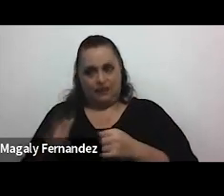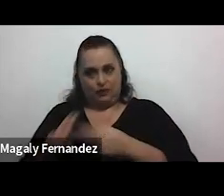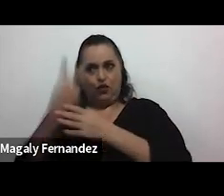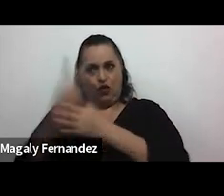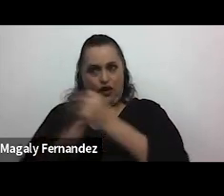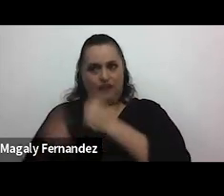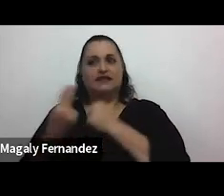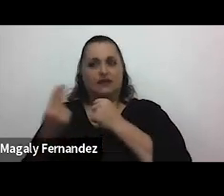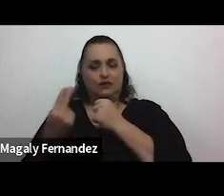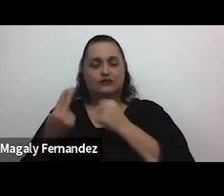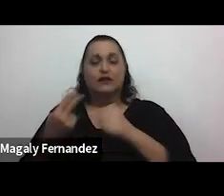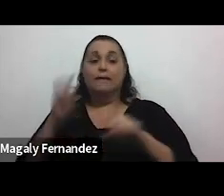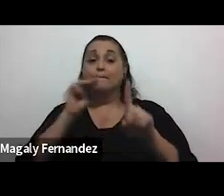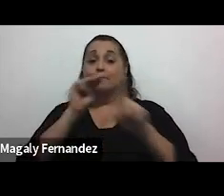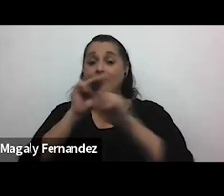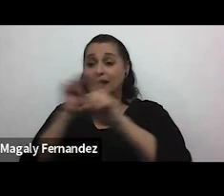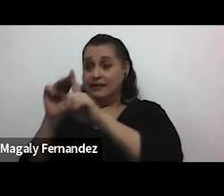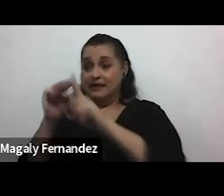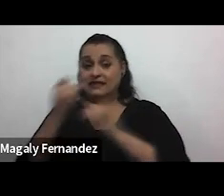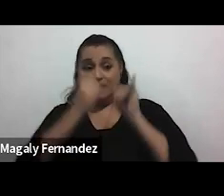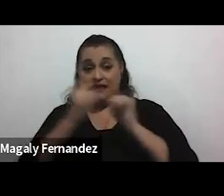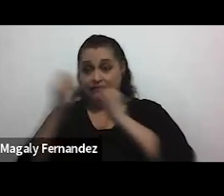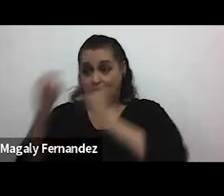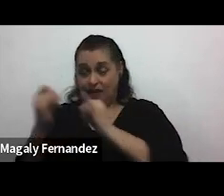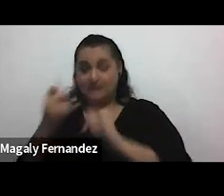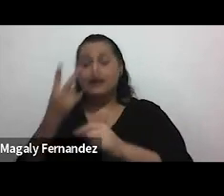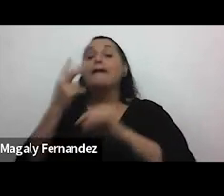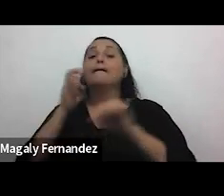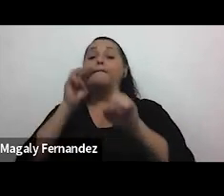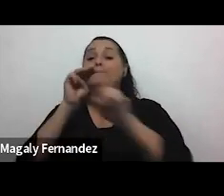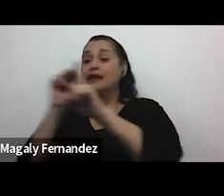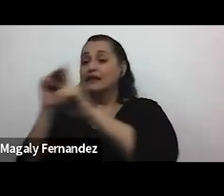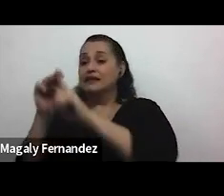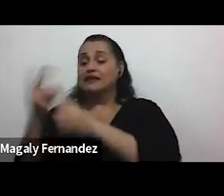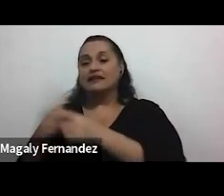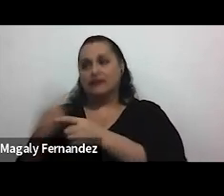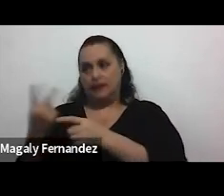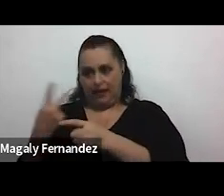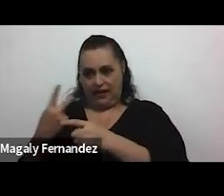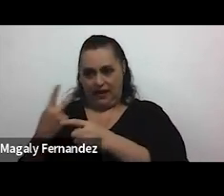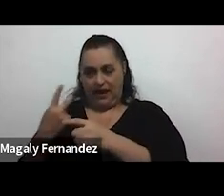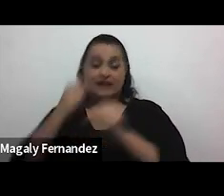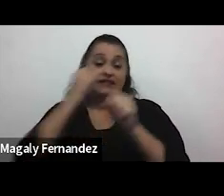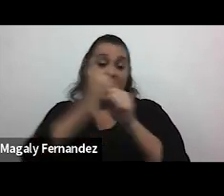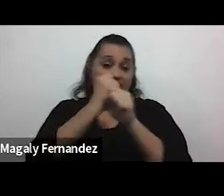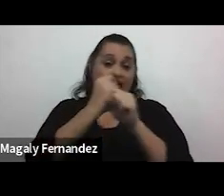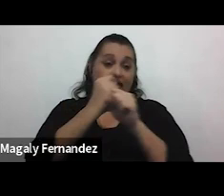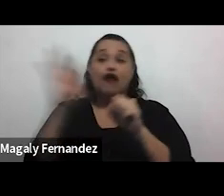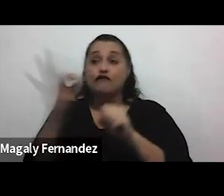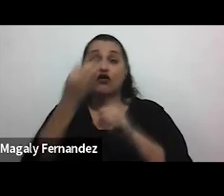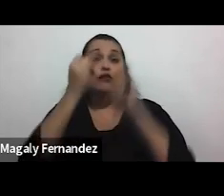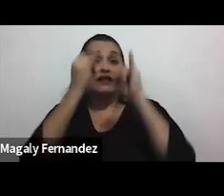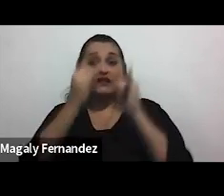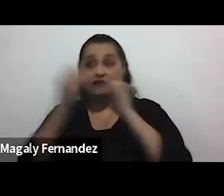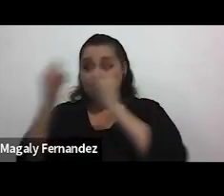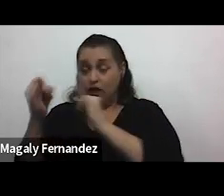individuales y también metas compartidas metas de pareja y trabajamos tanto de manera individual como en conjunto para el logro